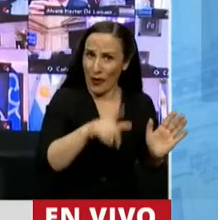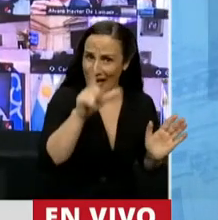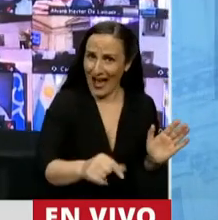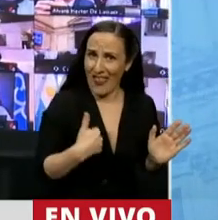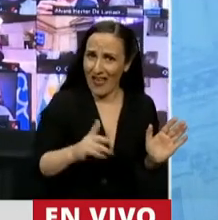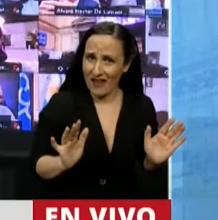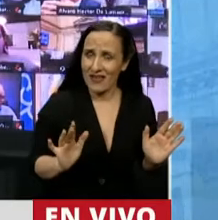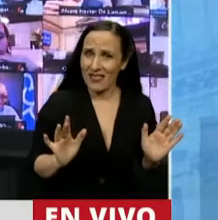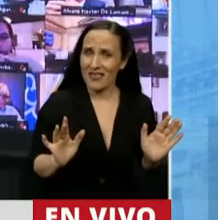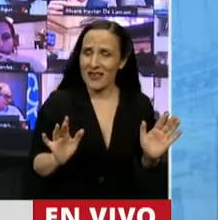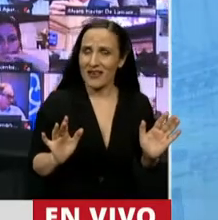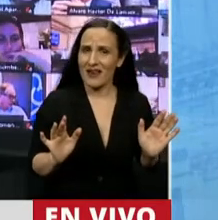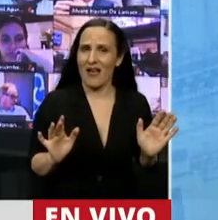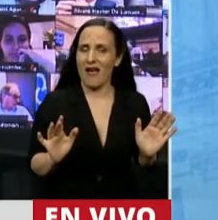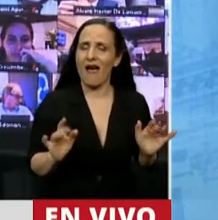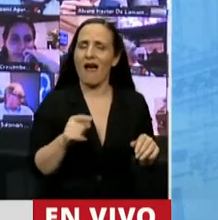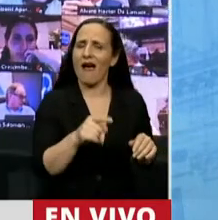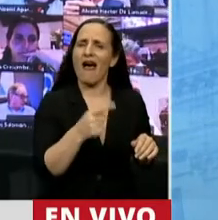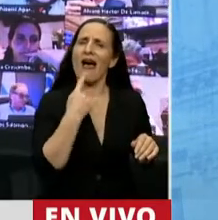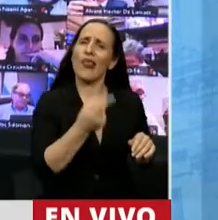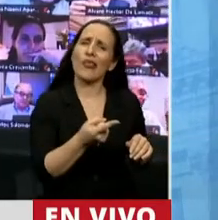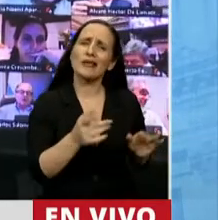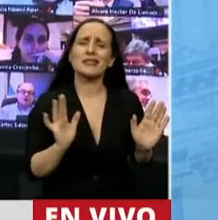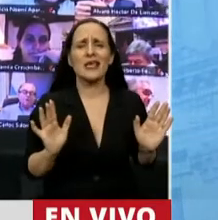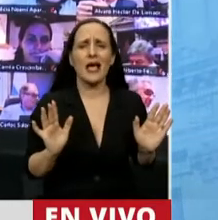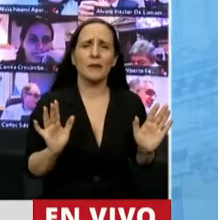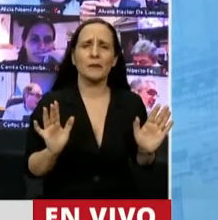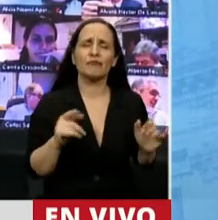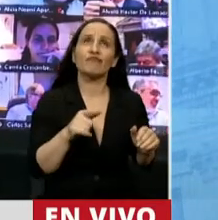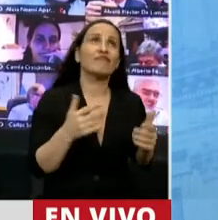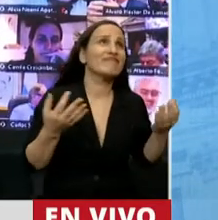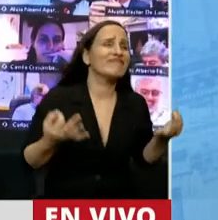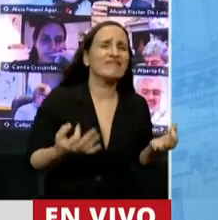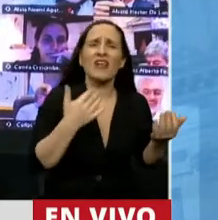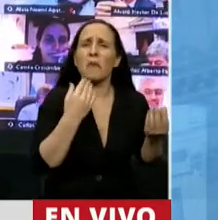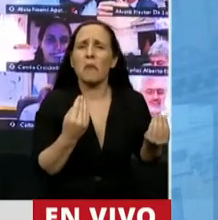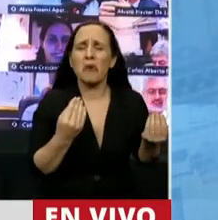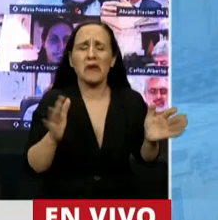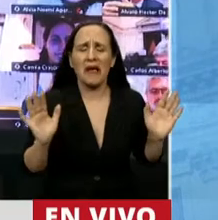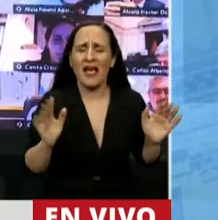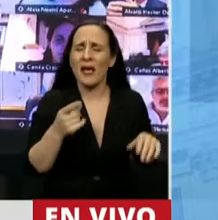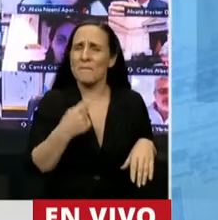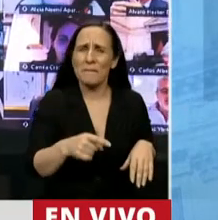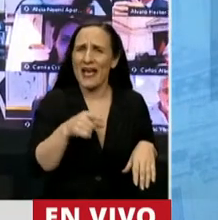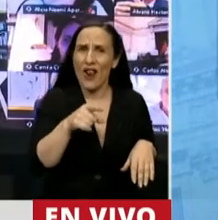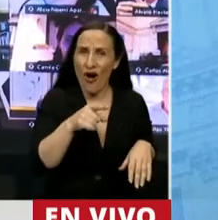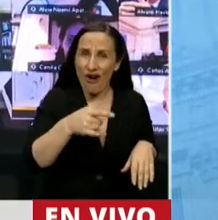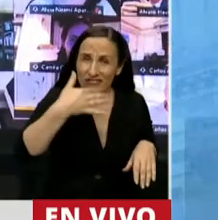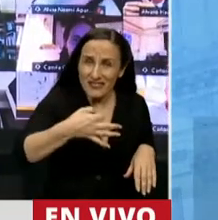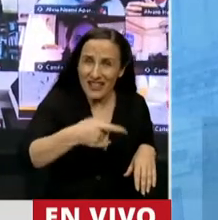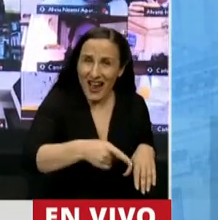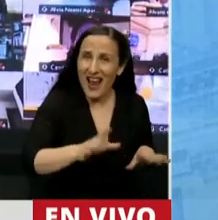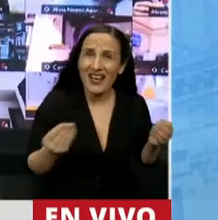se excusa, no se sabe en qué, pero lo cierto es que